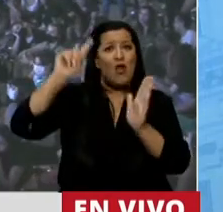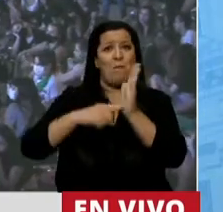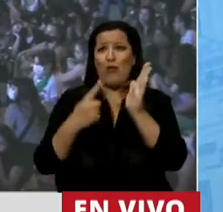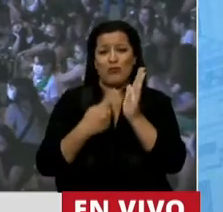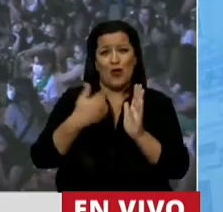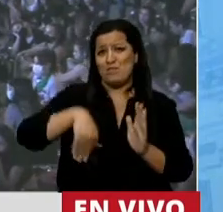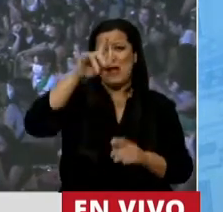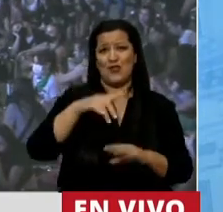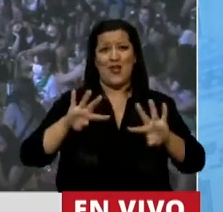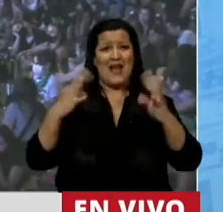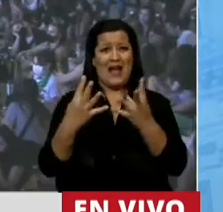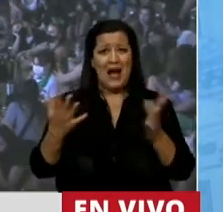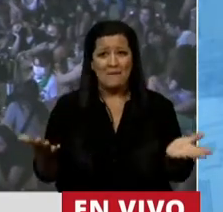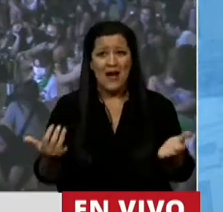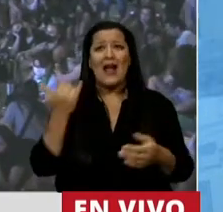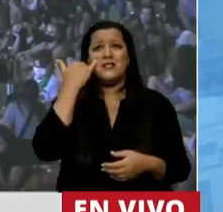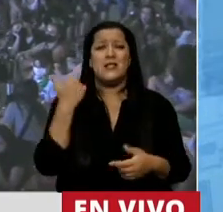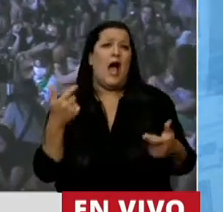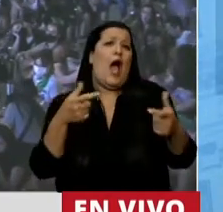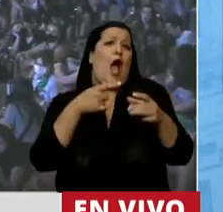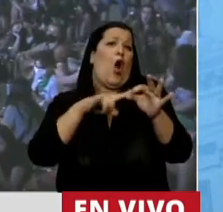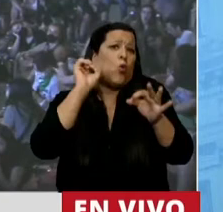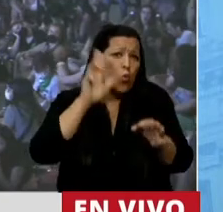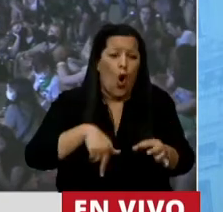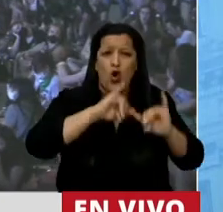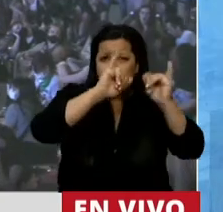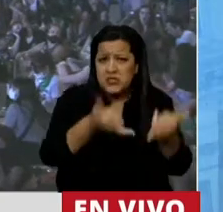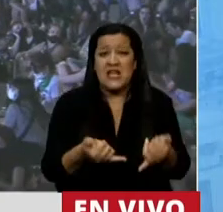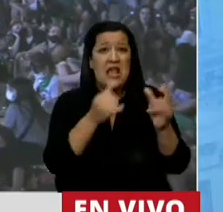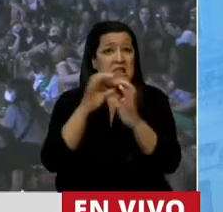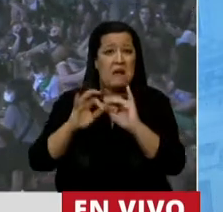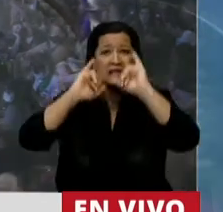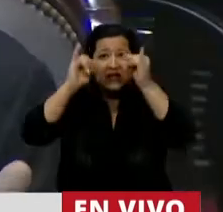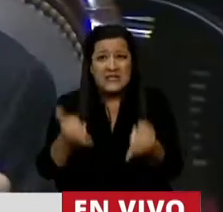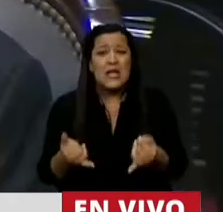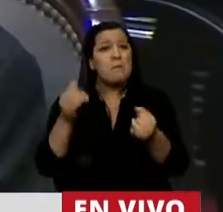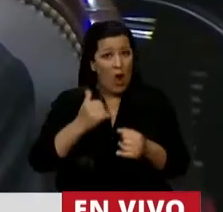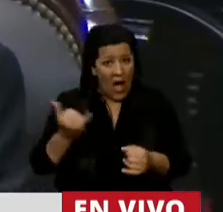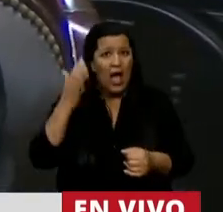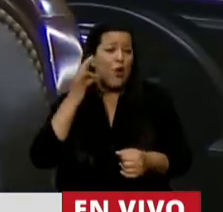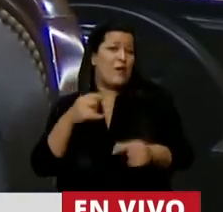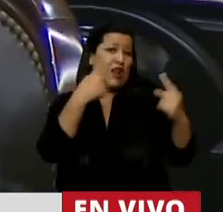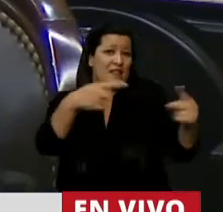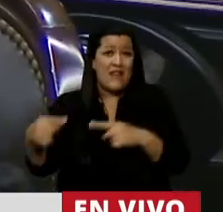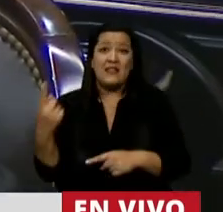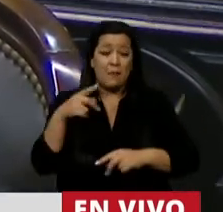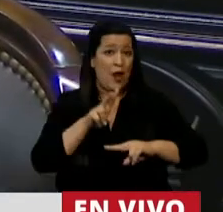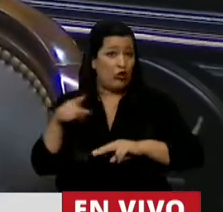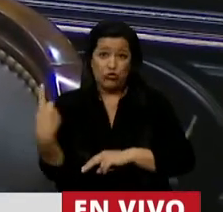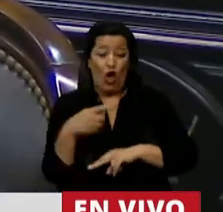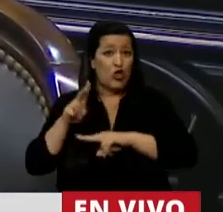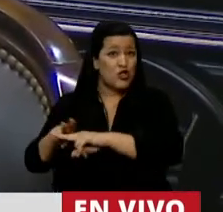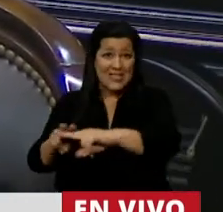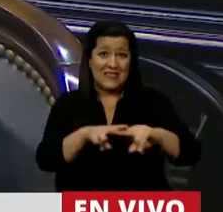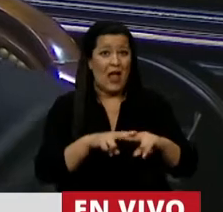Cámara. Porque si logramos conformar quórums y logramos dar este debate, es porque inclusive, con diferencias, pero estamos acá sentados y debatiendo.